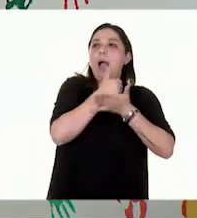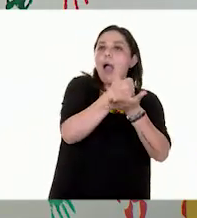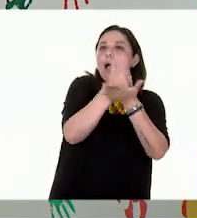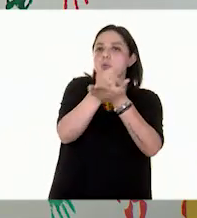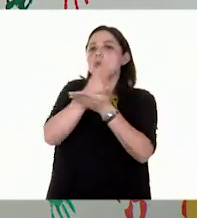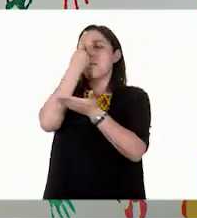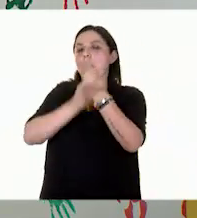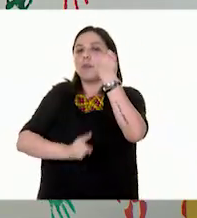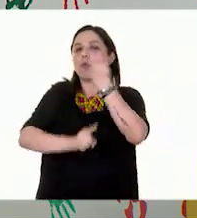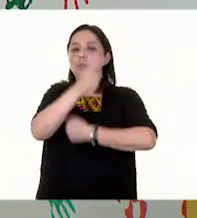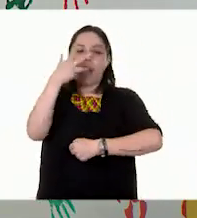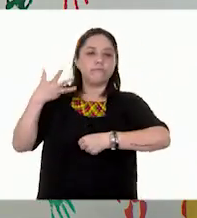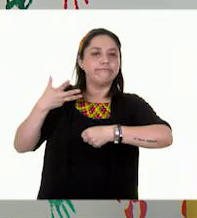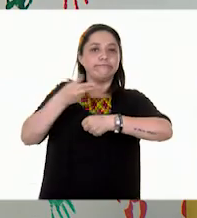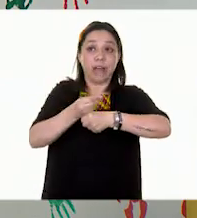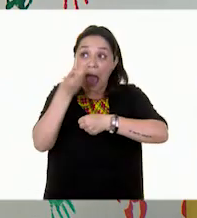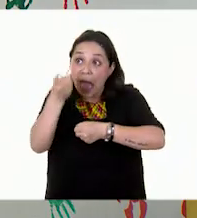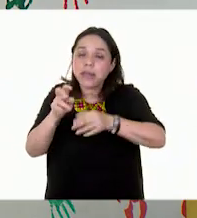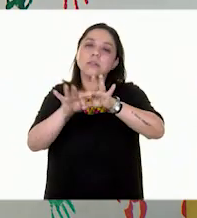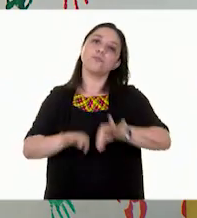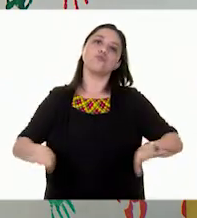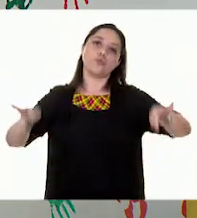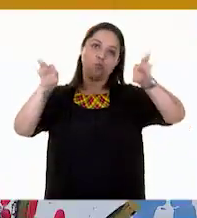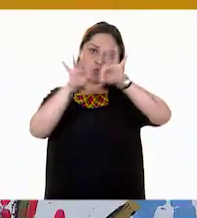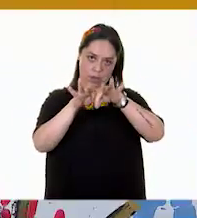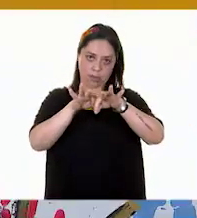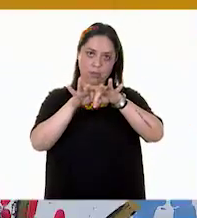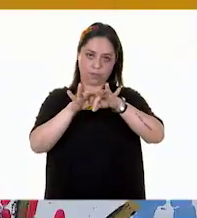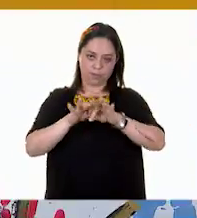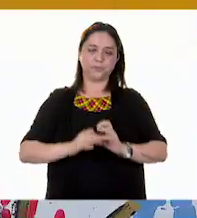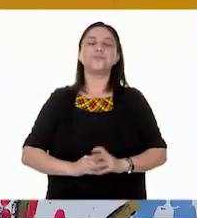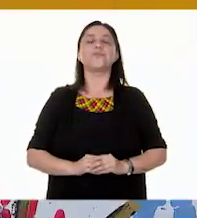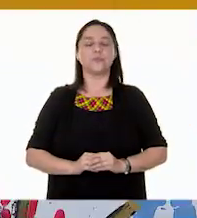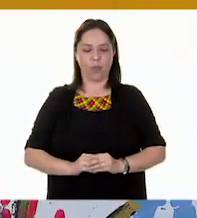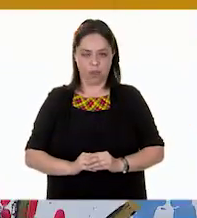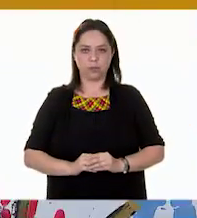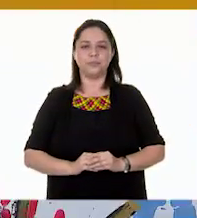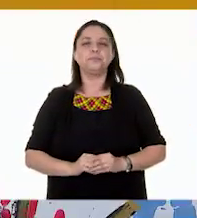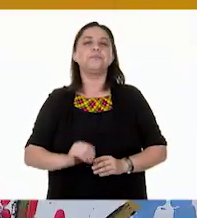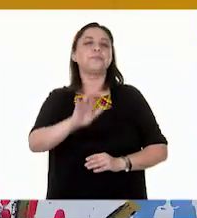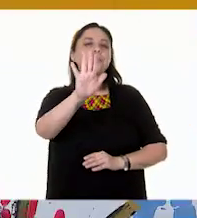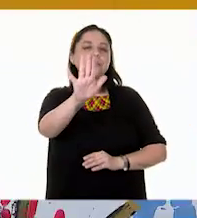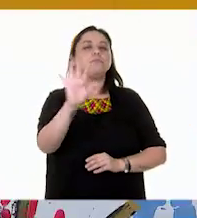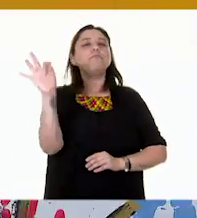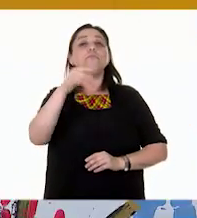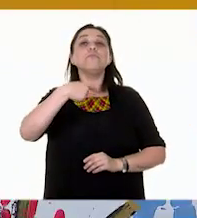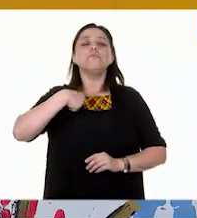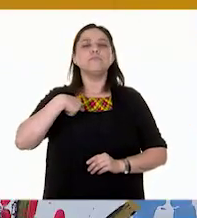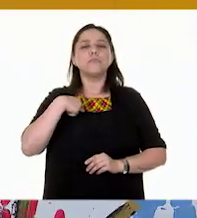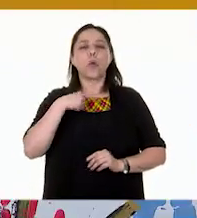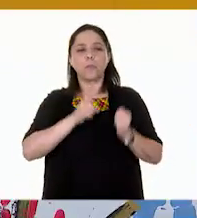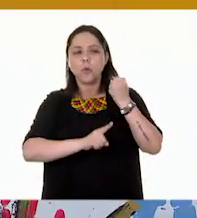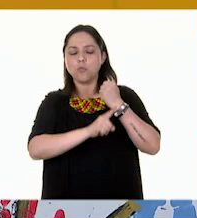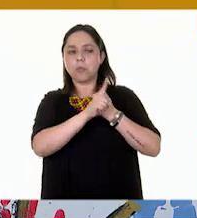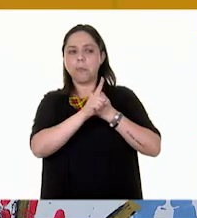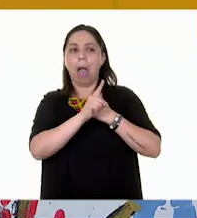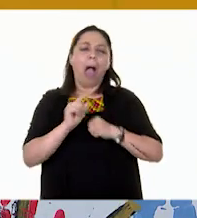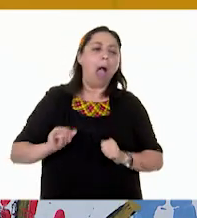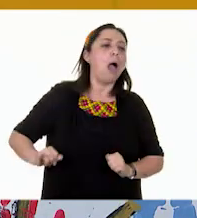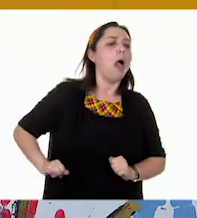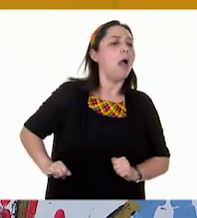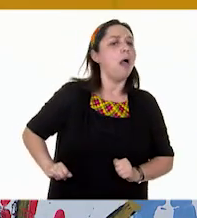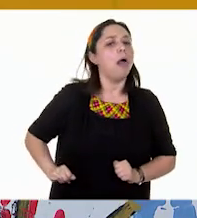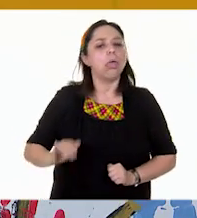muy importante, Gloria. Ajá. O sea que si yo me intereso en el problema y quiero participar